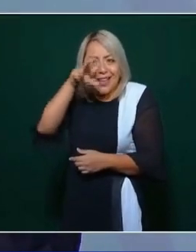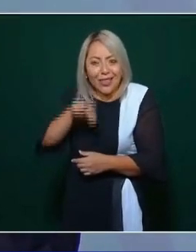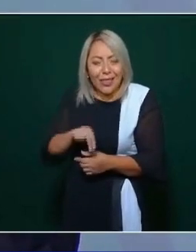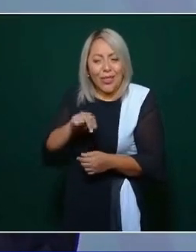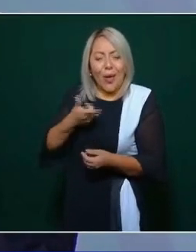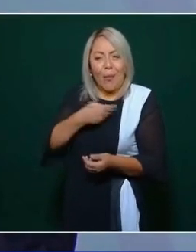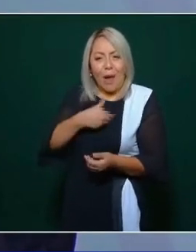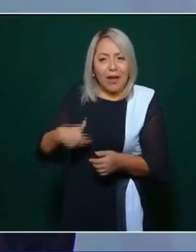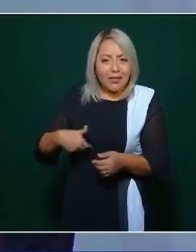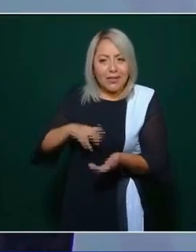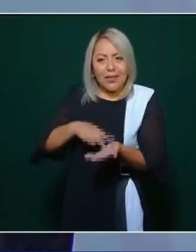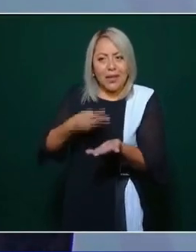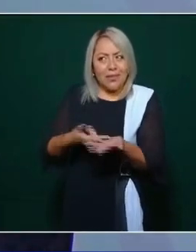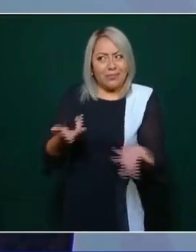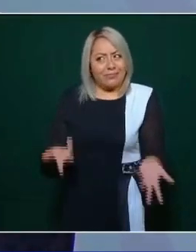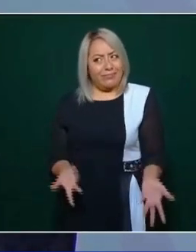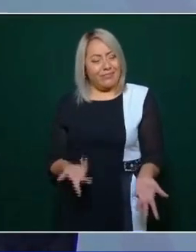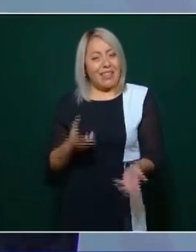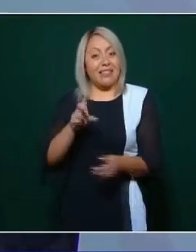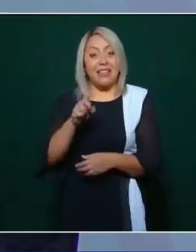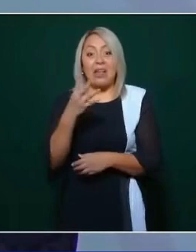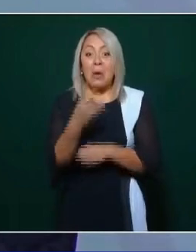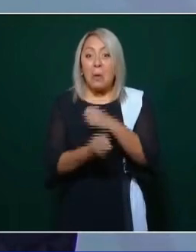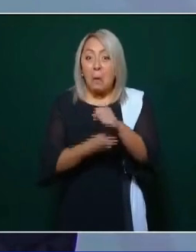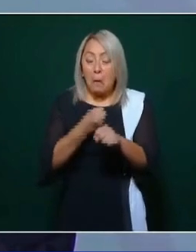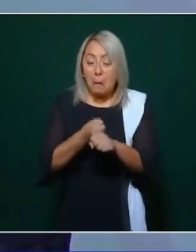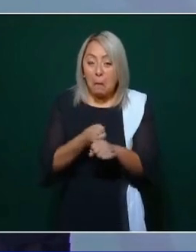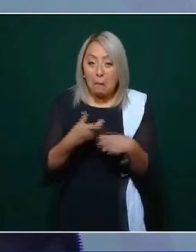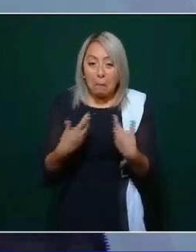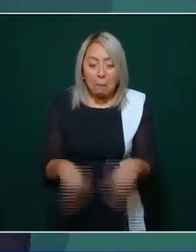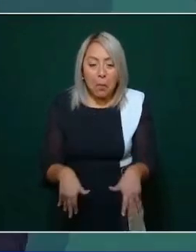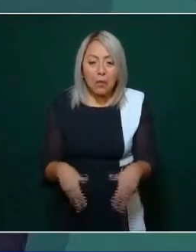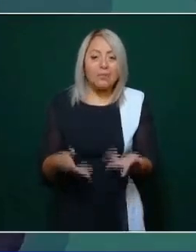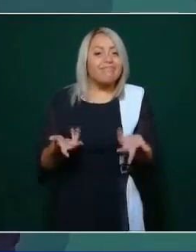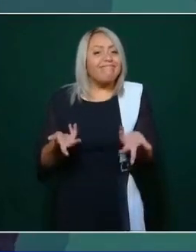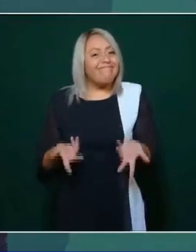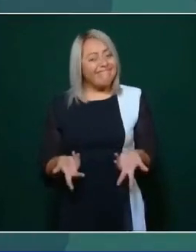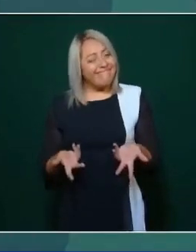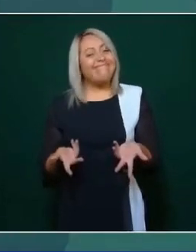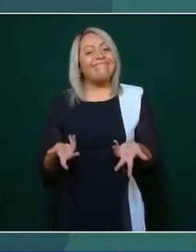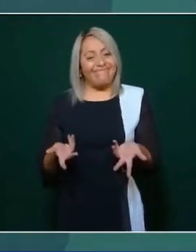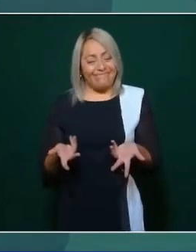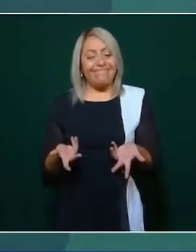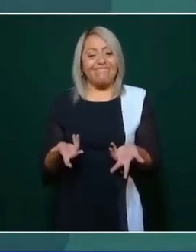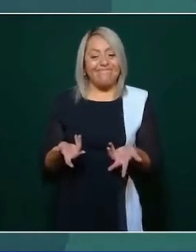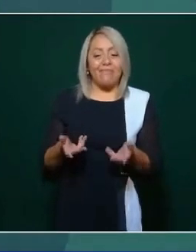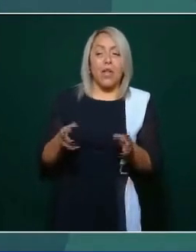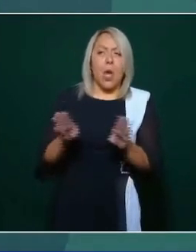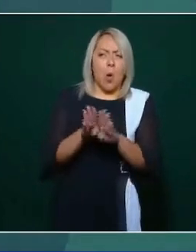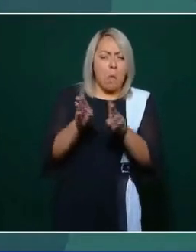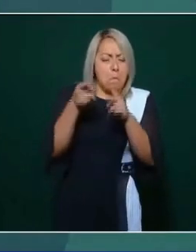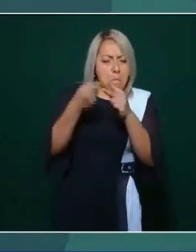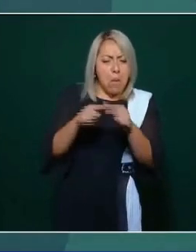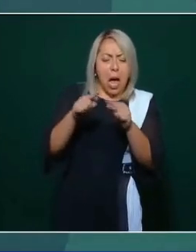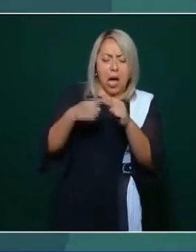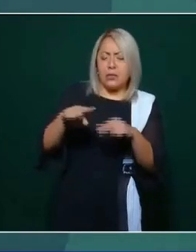treinta y cuatro años bueno cuando empieza el porfiriato